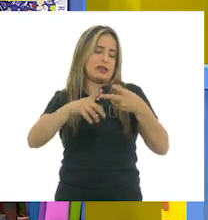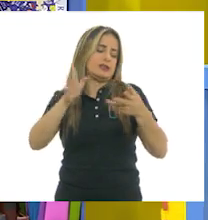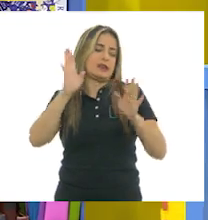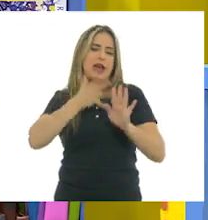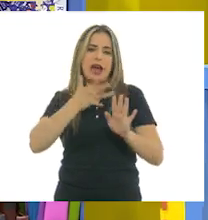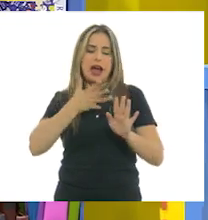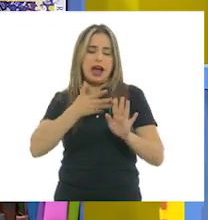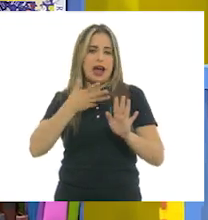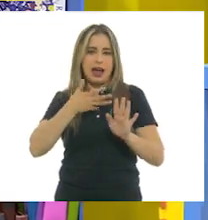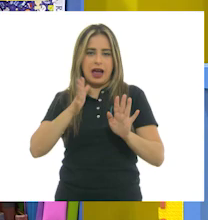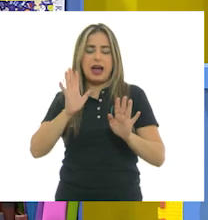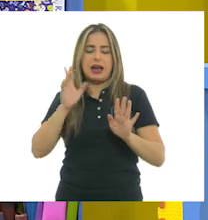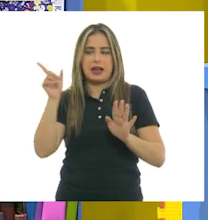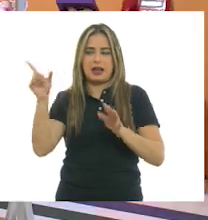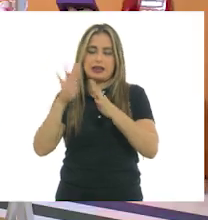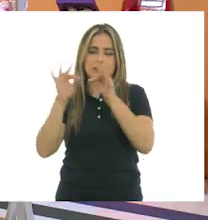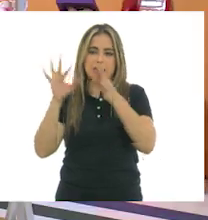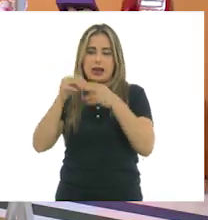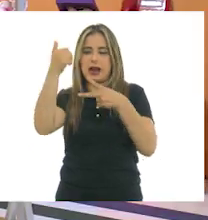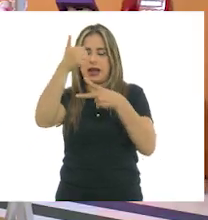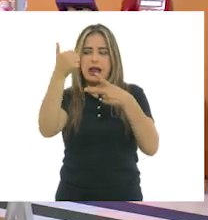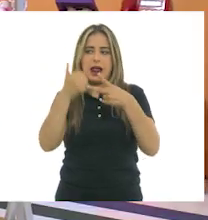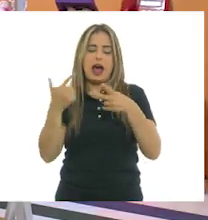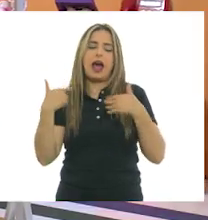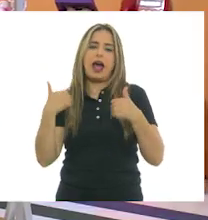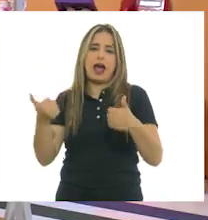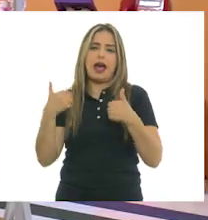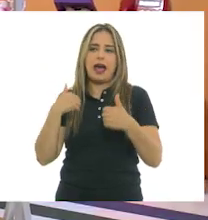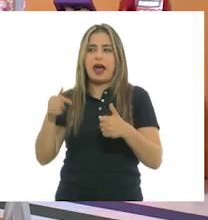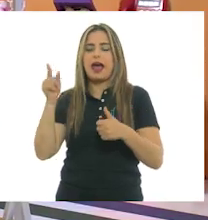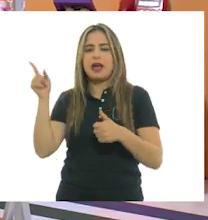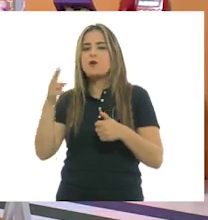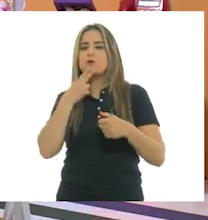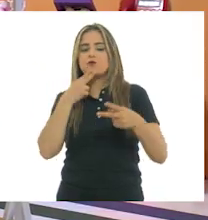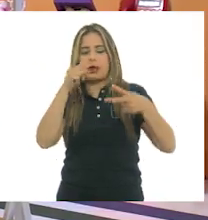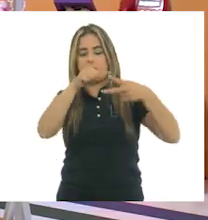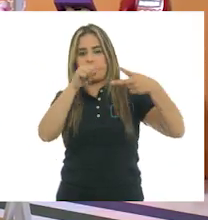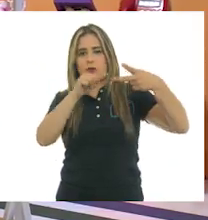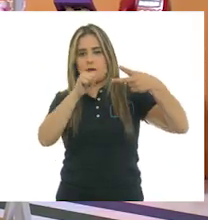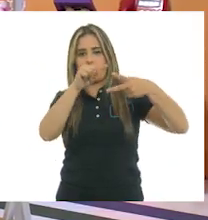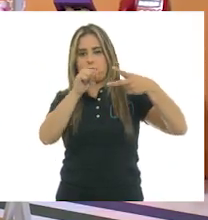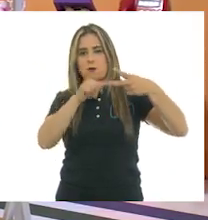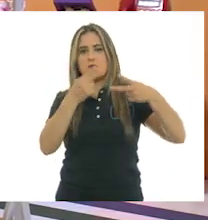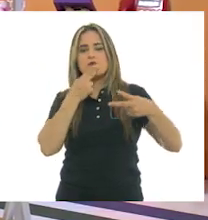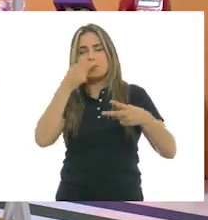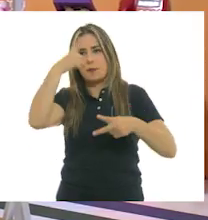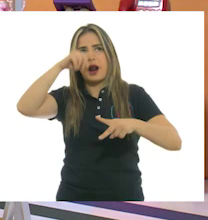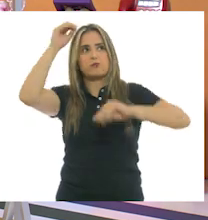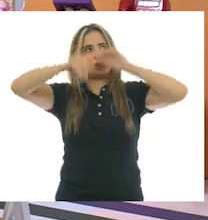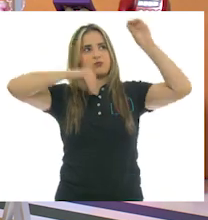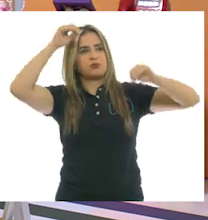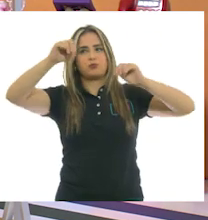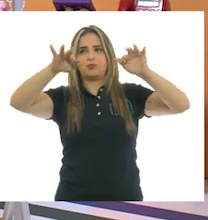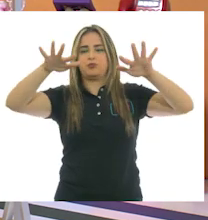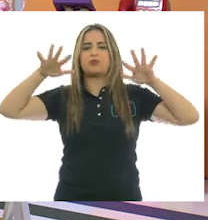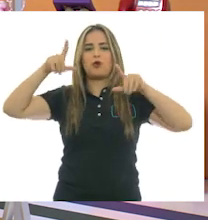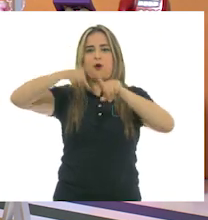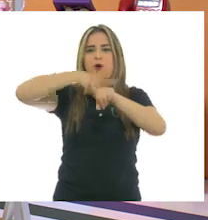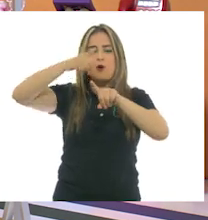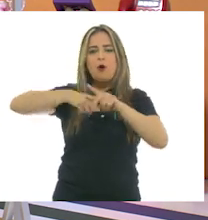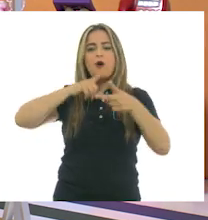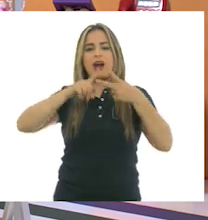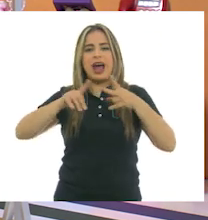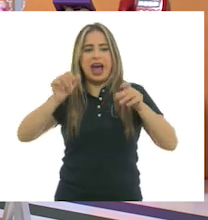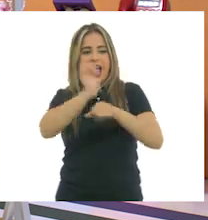Ella, por supuesto, está hablando de cómo utiliza estos dos métodos, por ejemplo, poniendo a los dos actores.